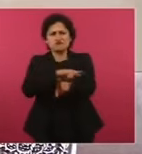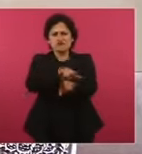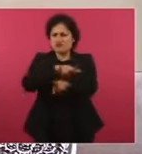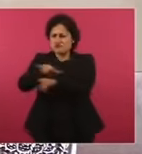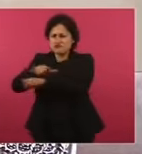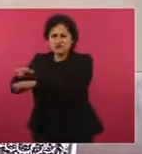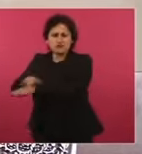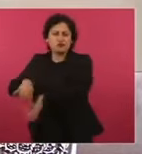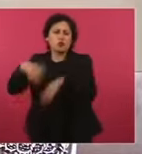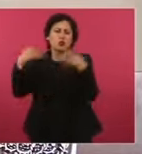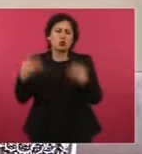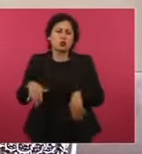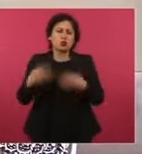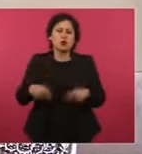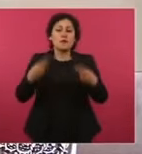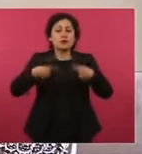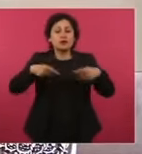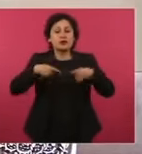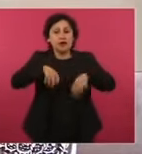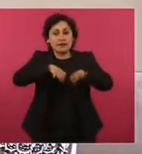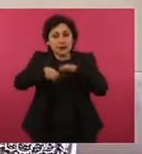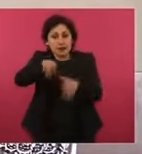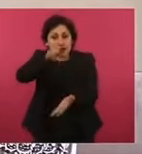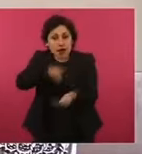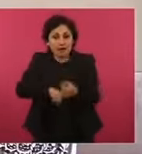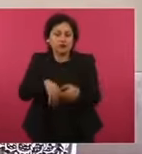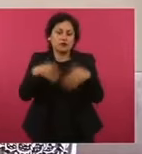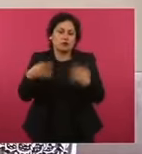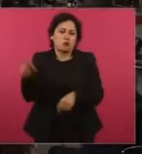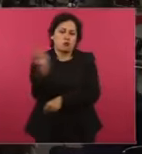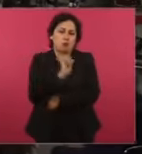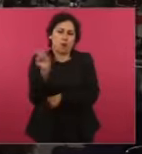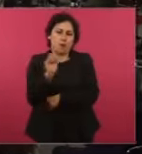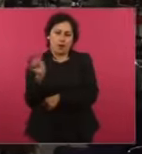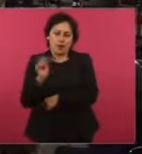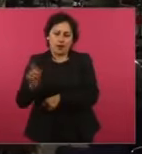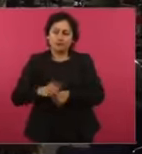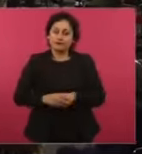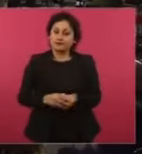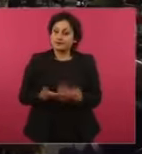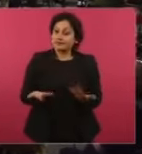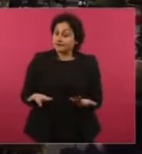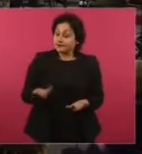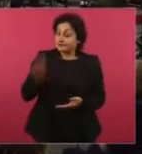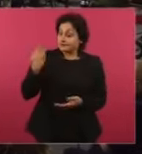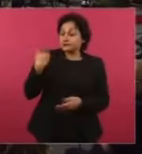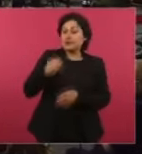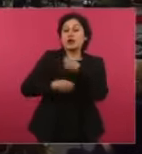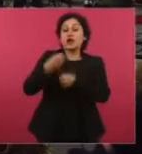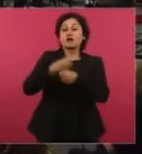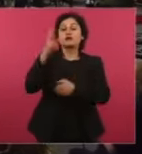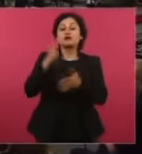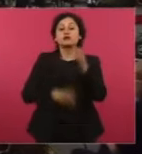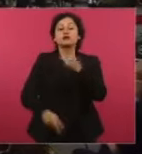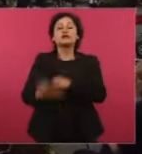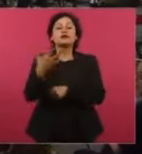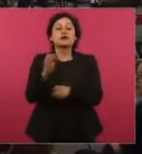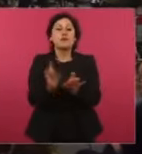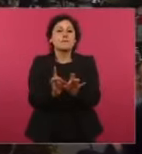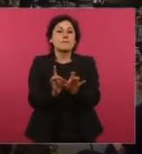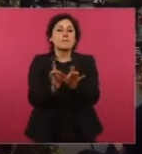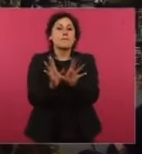calificado y comprometido. En 2005, después de una fuerte inversión pública para